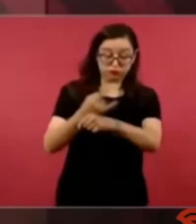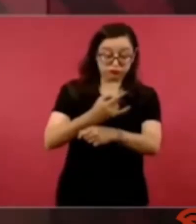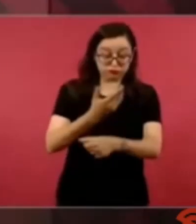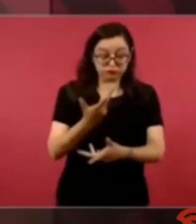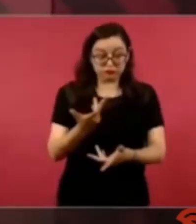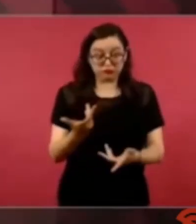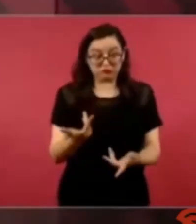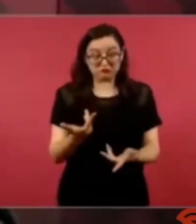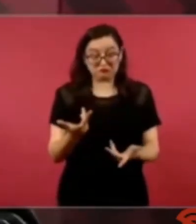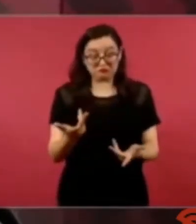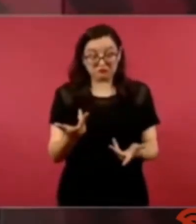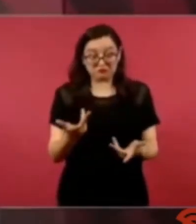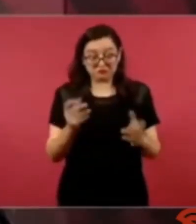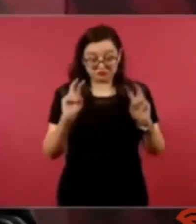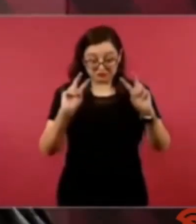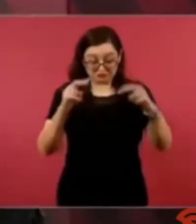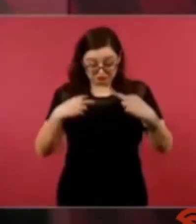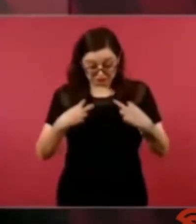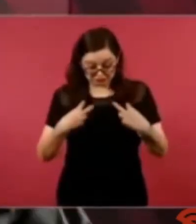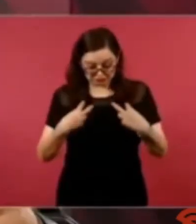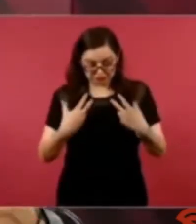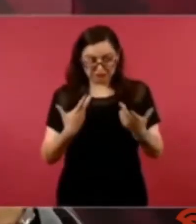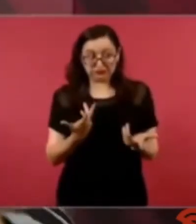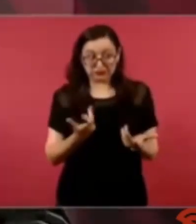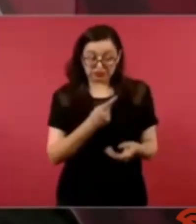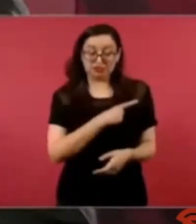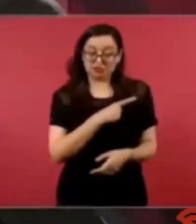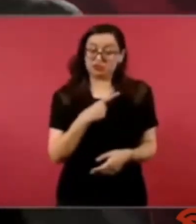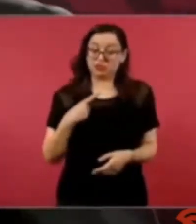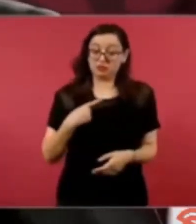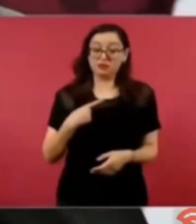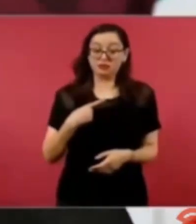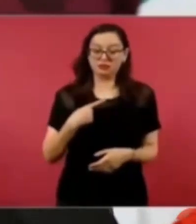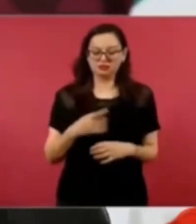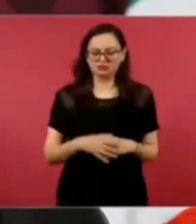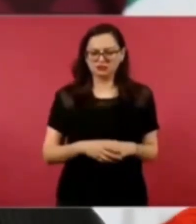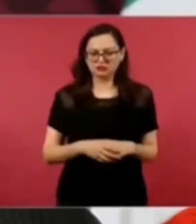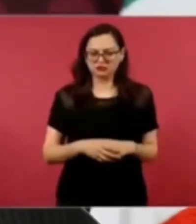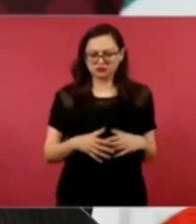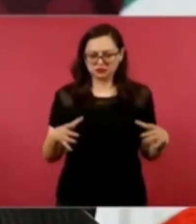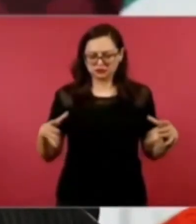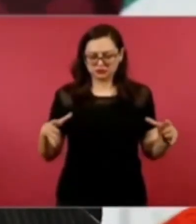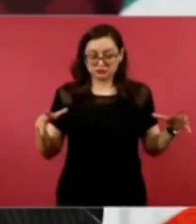y decir que cosa es lo que no hicimos bien